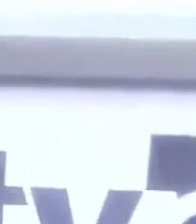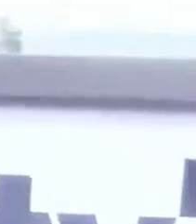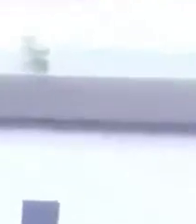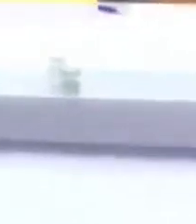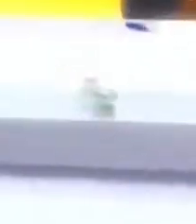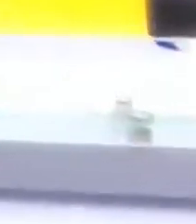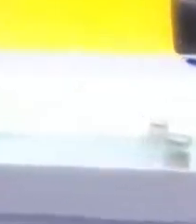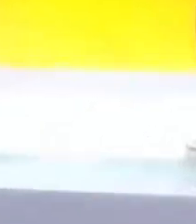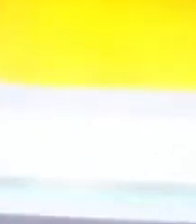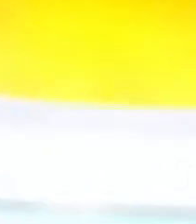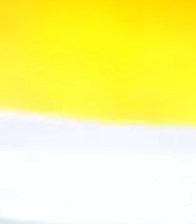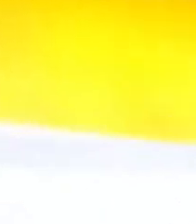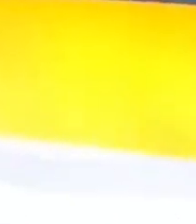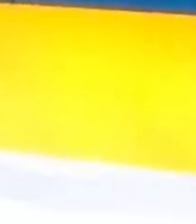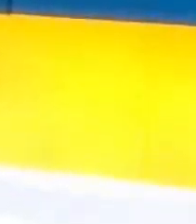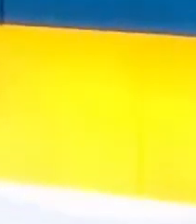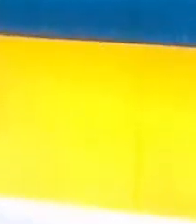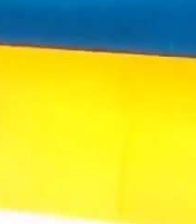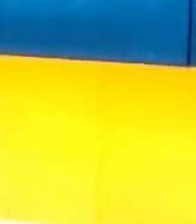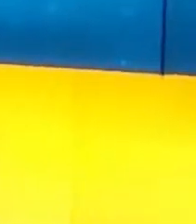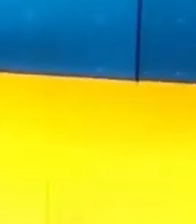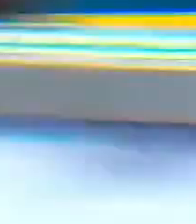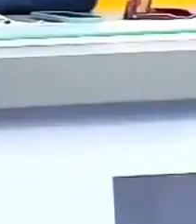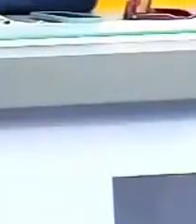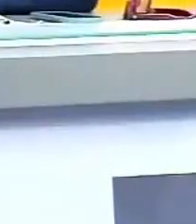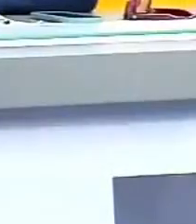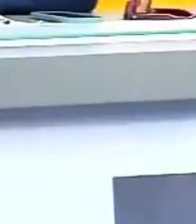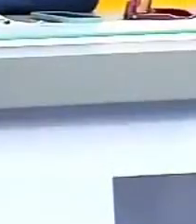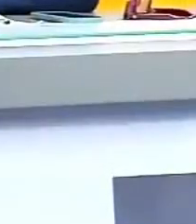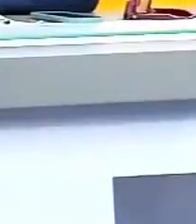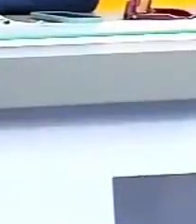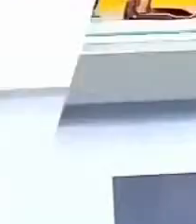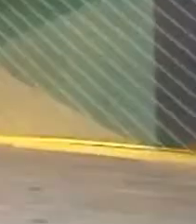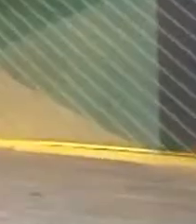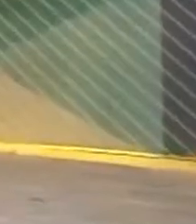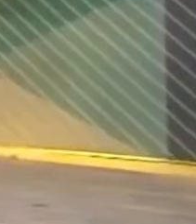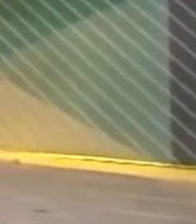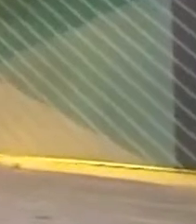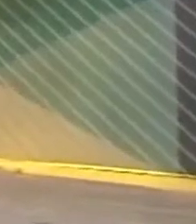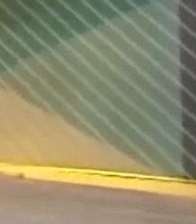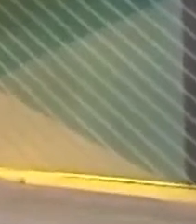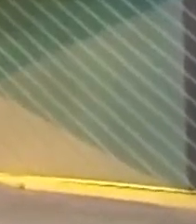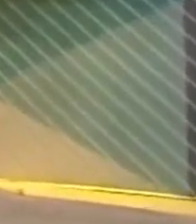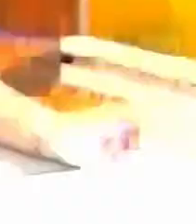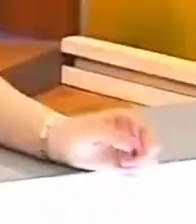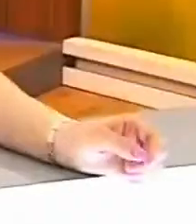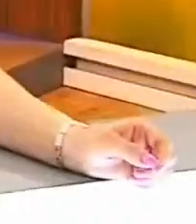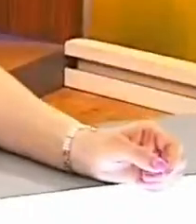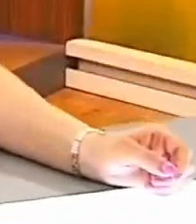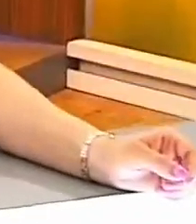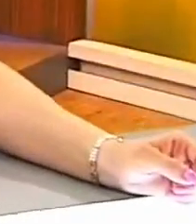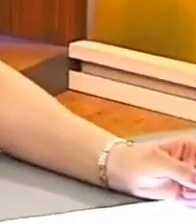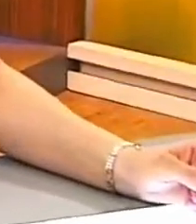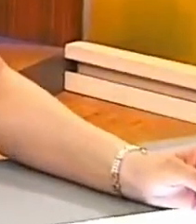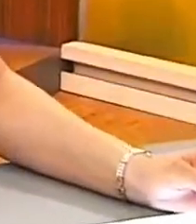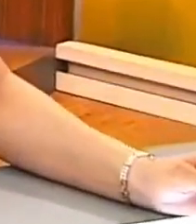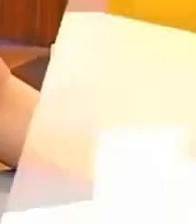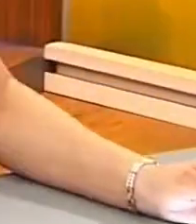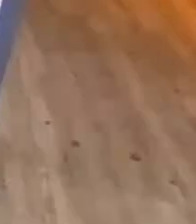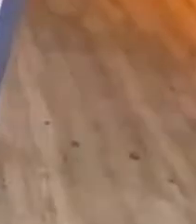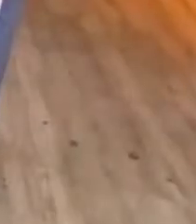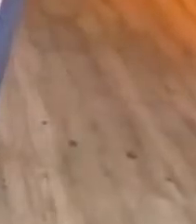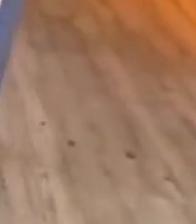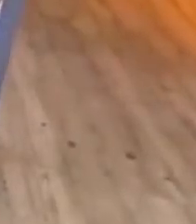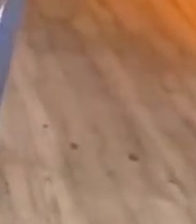Nos renovamos para llegar con una mejor propuesta informativa. Revisamos de inmediato los titulares. Vamos rápidamente con información en vivo. Lo que necesitas saber